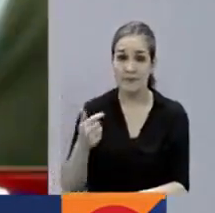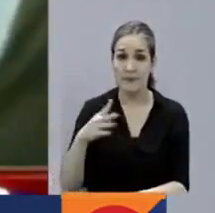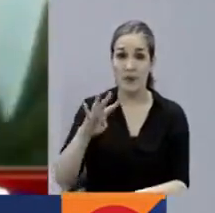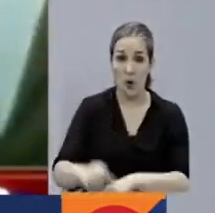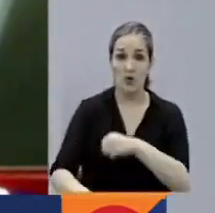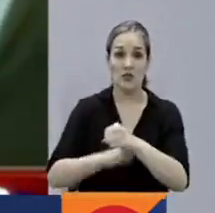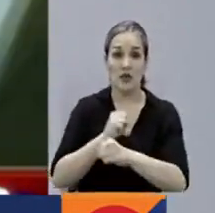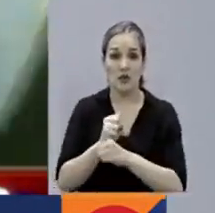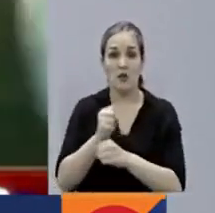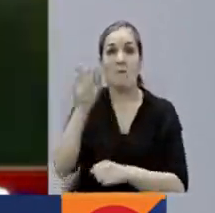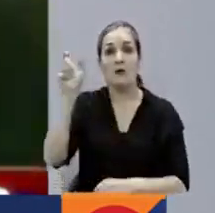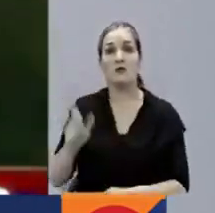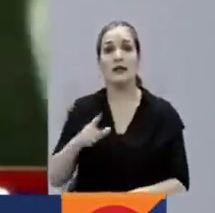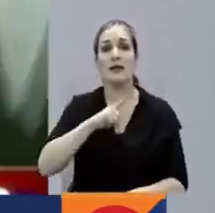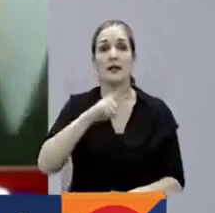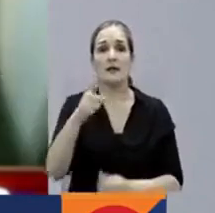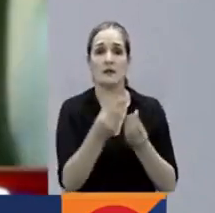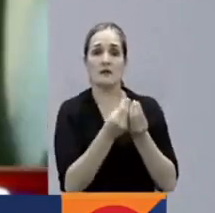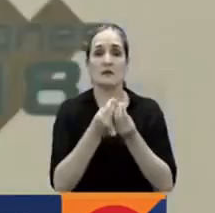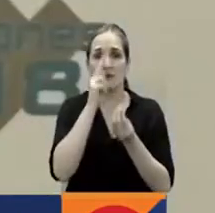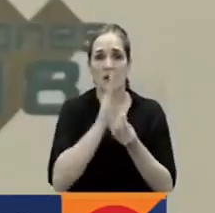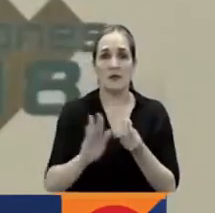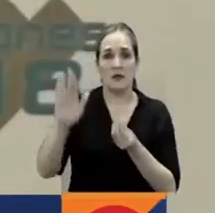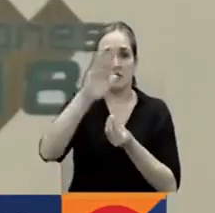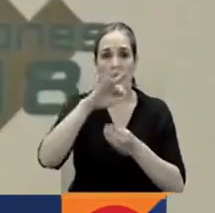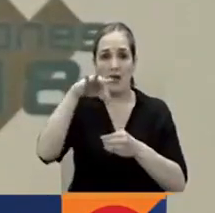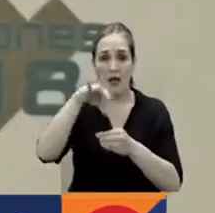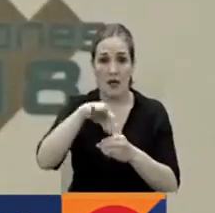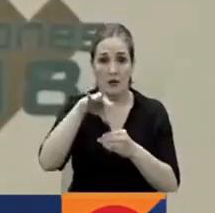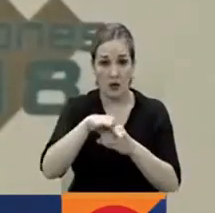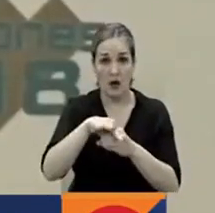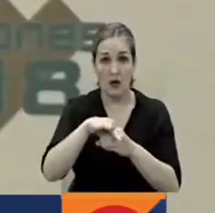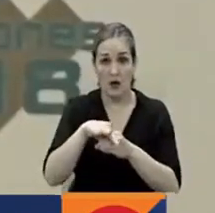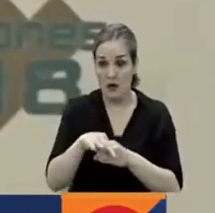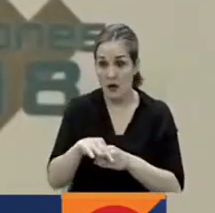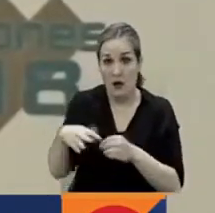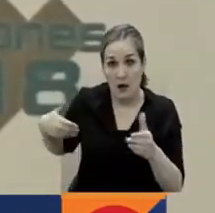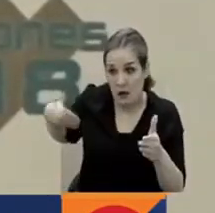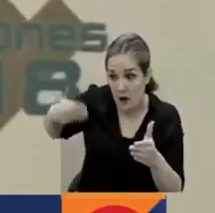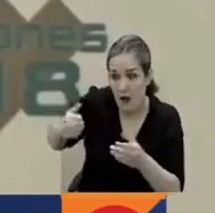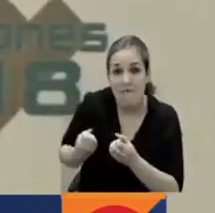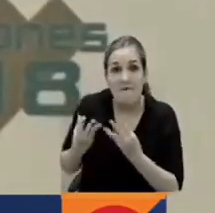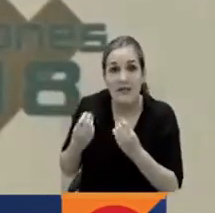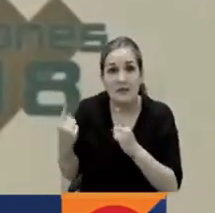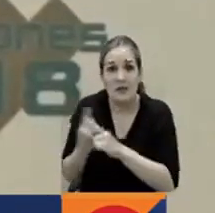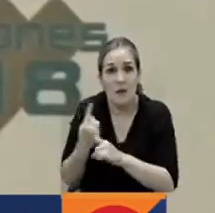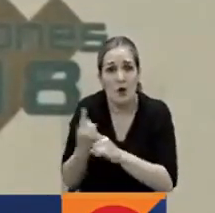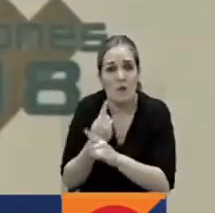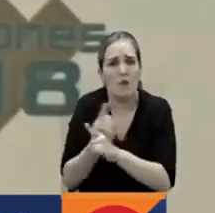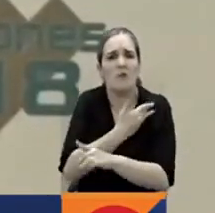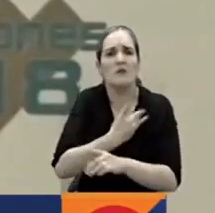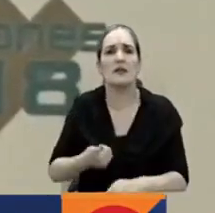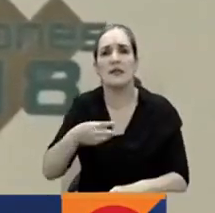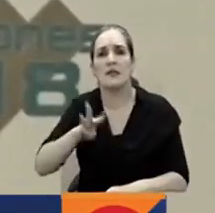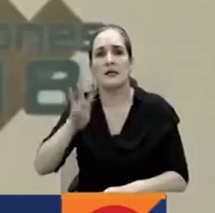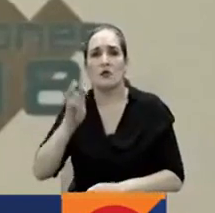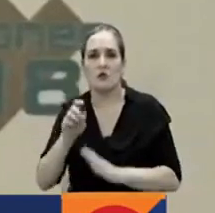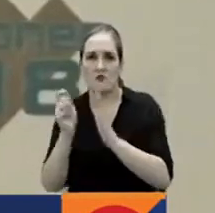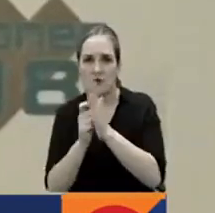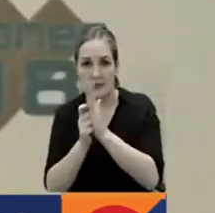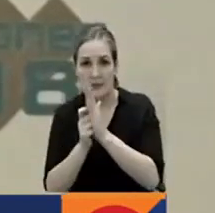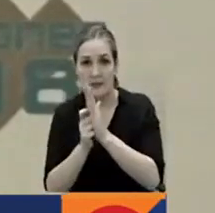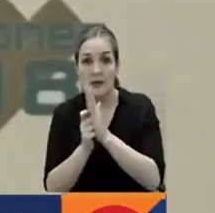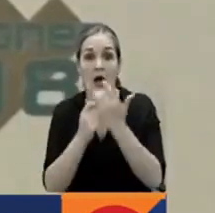fue cabeza del consejo nacional electoral con 18 comicios en su trayectoria cargó sobre sí el señalamiento de la